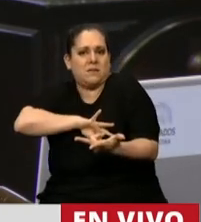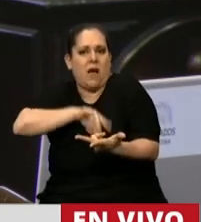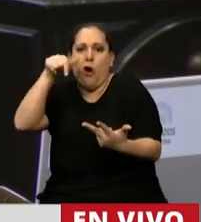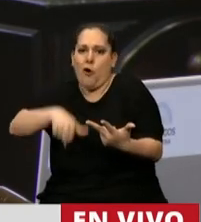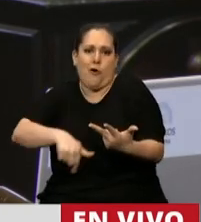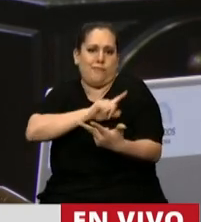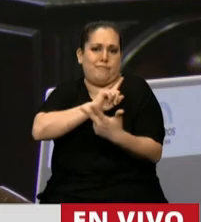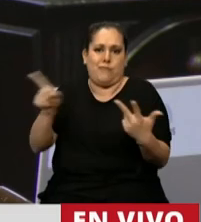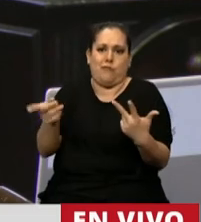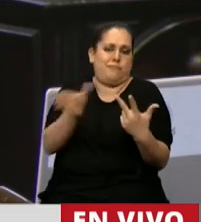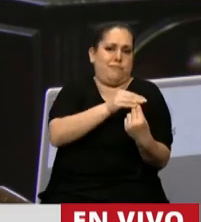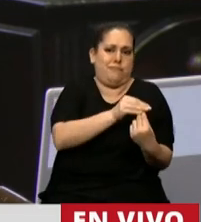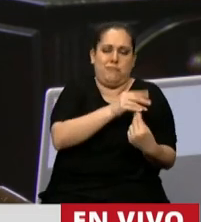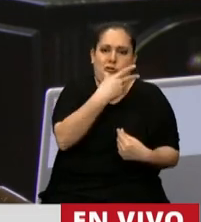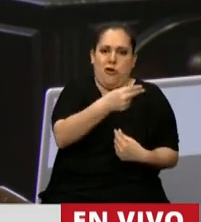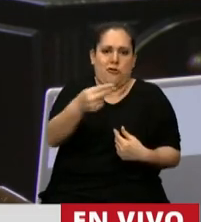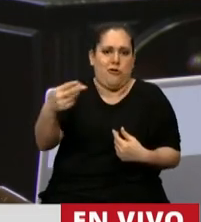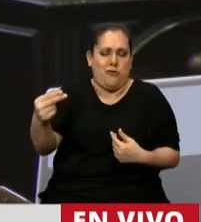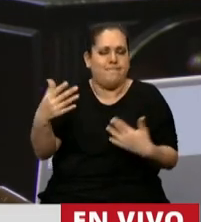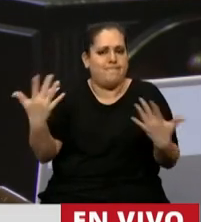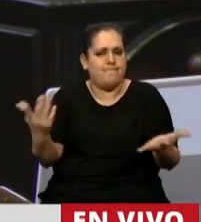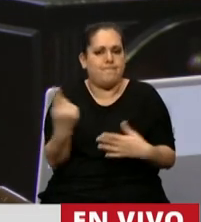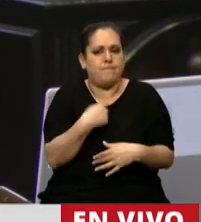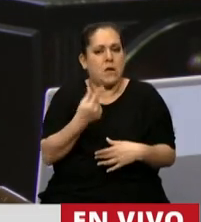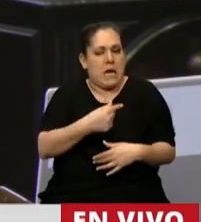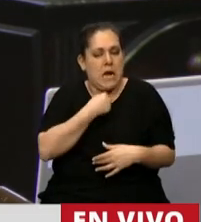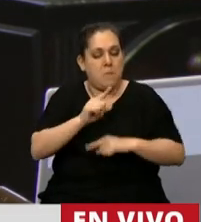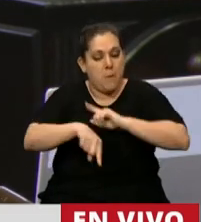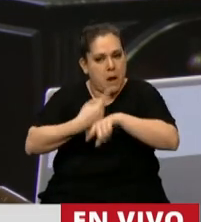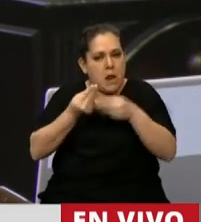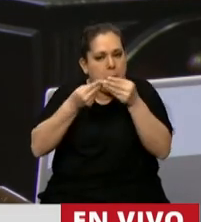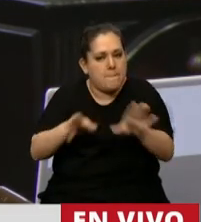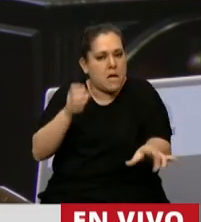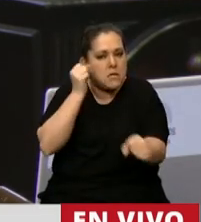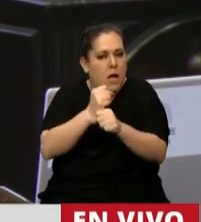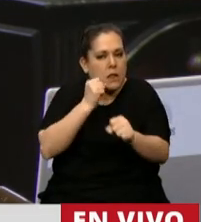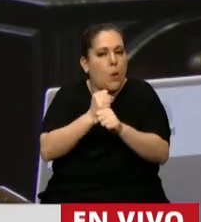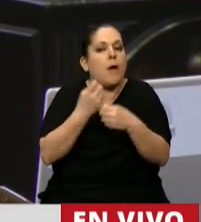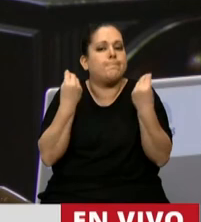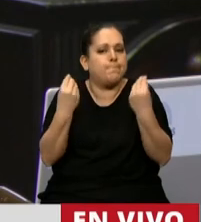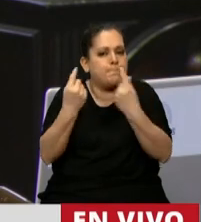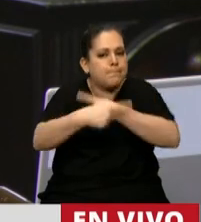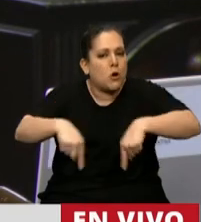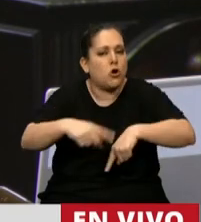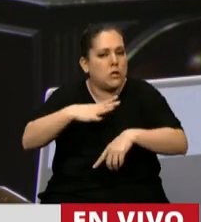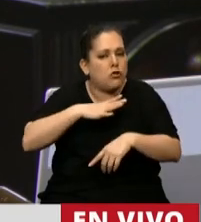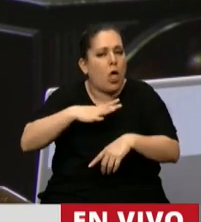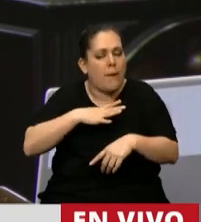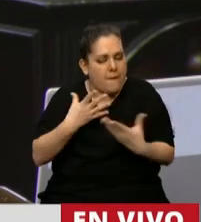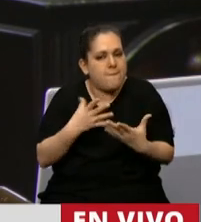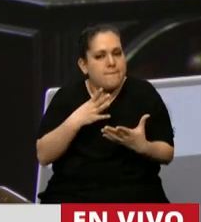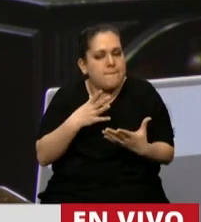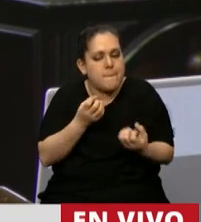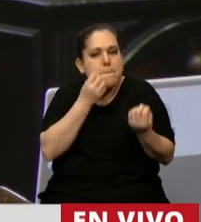Nuestra apelación es a trabajar a partir de mañana en los aspectos que todavía necesitan ser